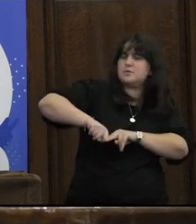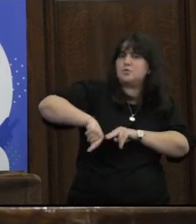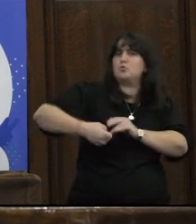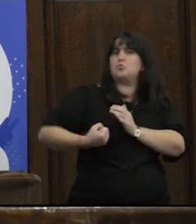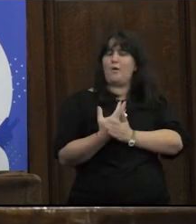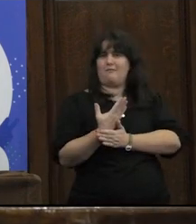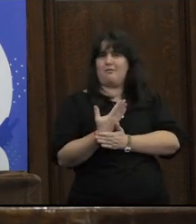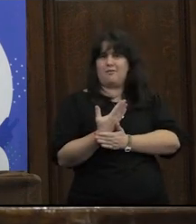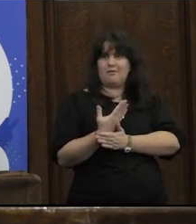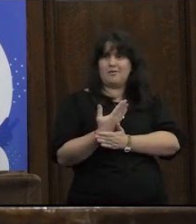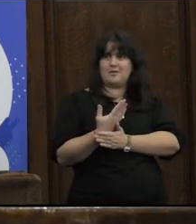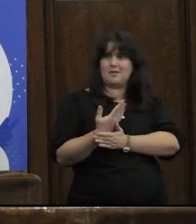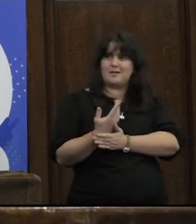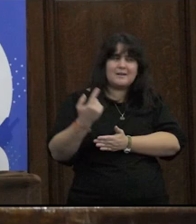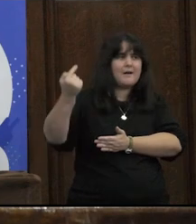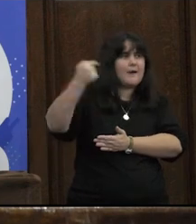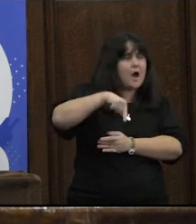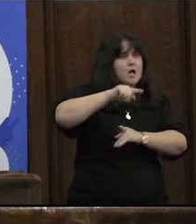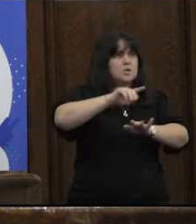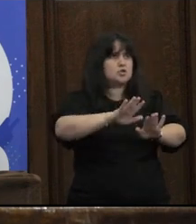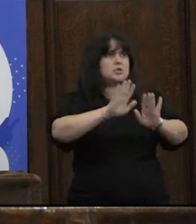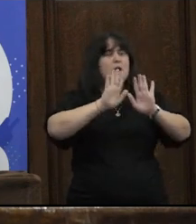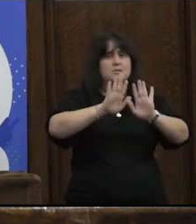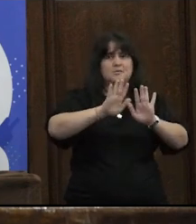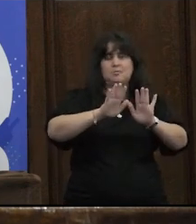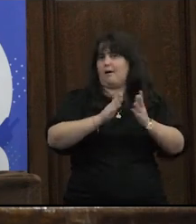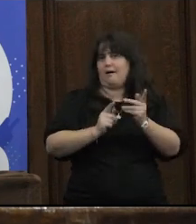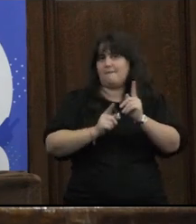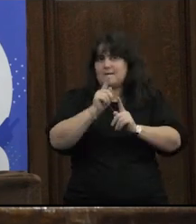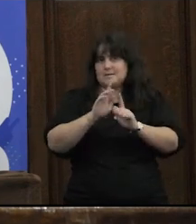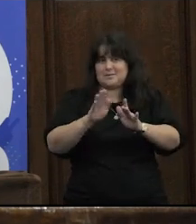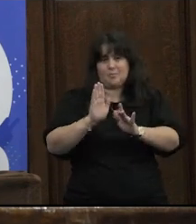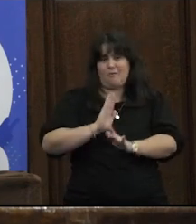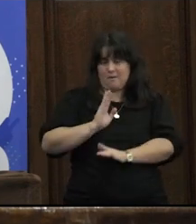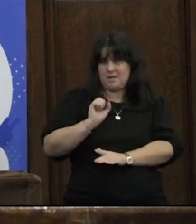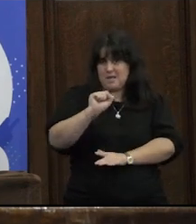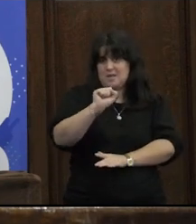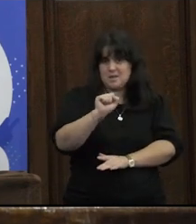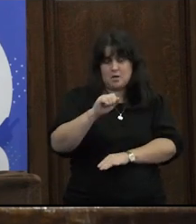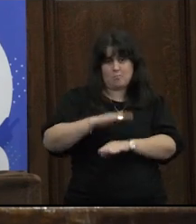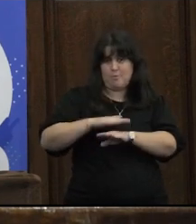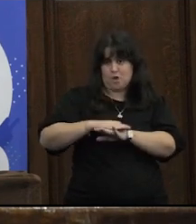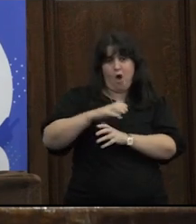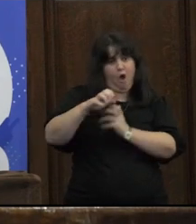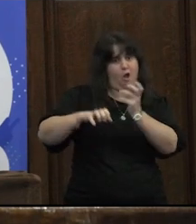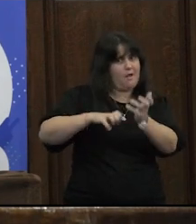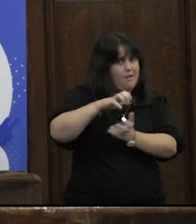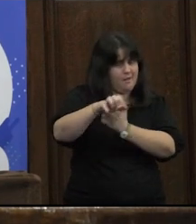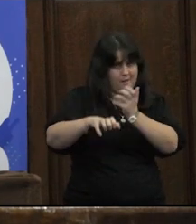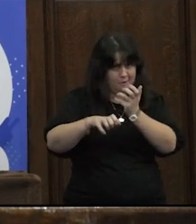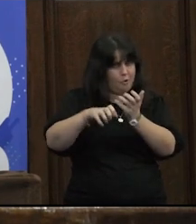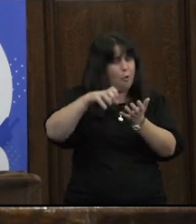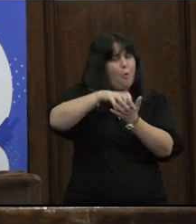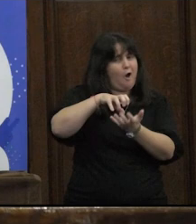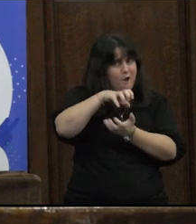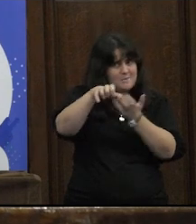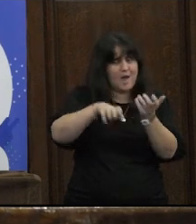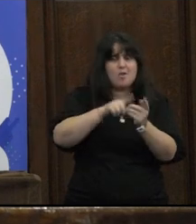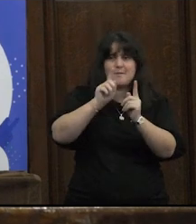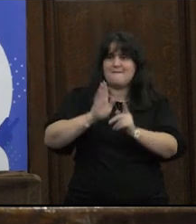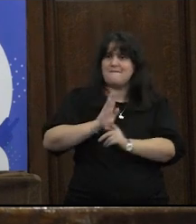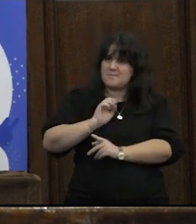imperativo si vos estás acá si estás bueno nos pasa muchas veces en el feminismo que es un espacio complejo el feminismo también